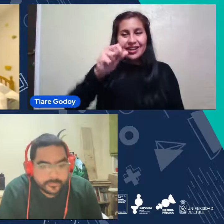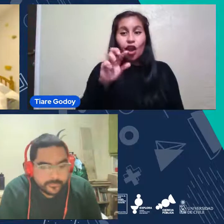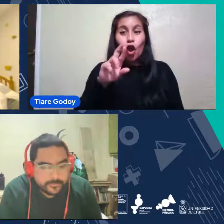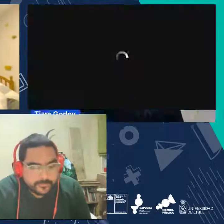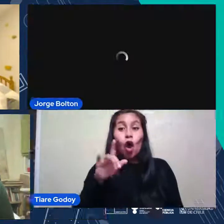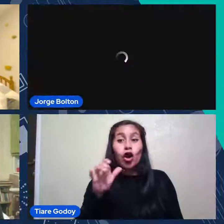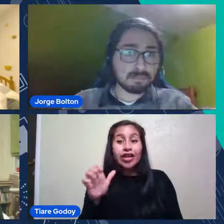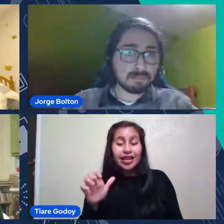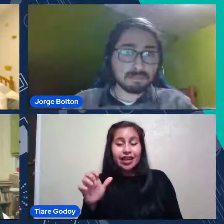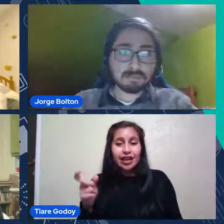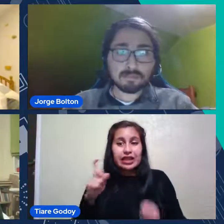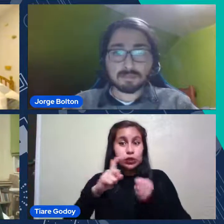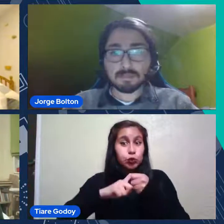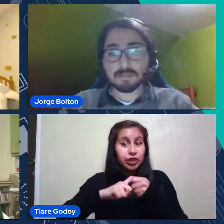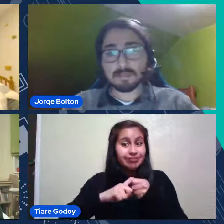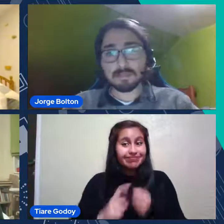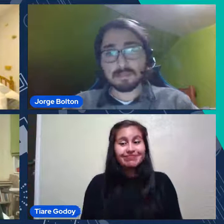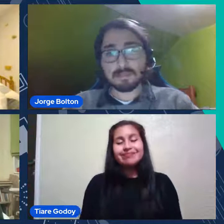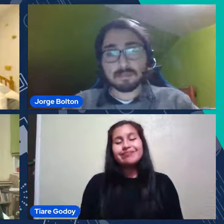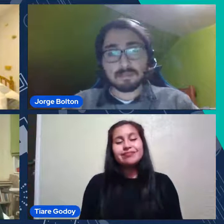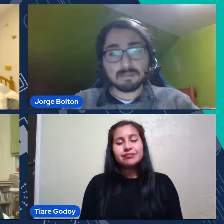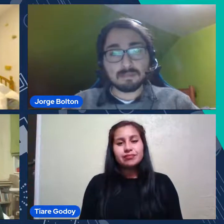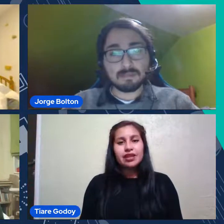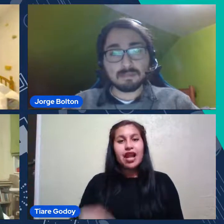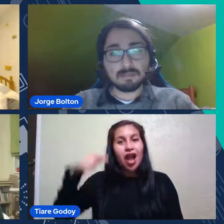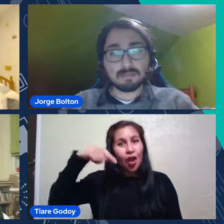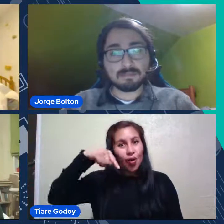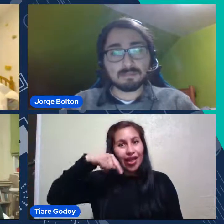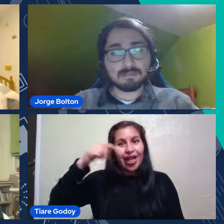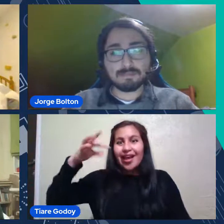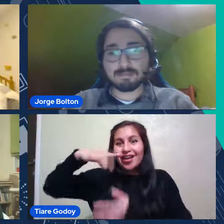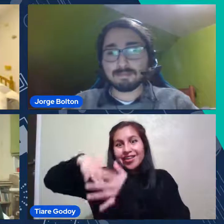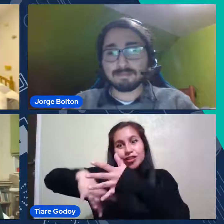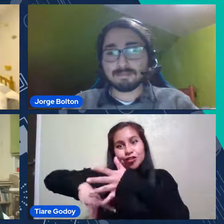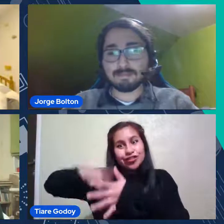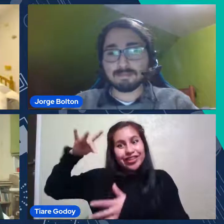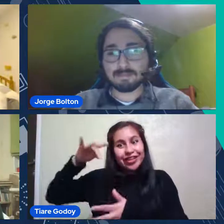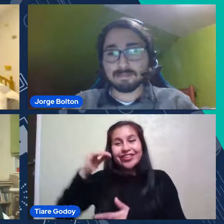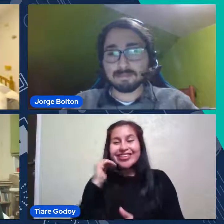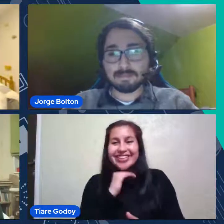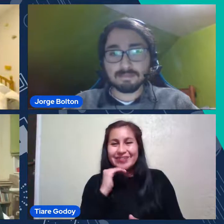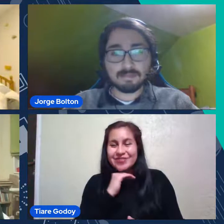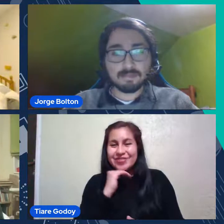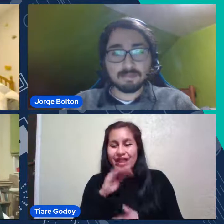Se Una Y Vamos a Hacer El Sorteo Inmediatamente Del Libro